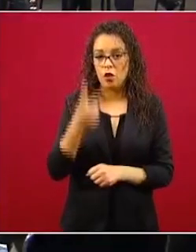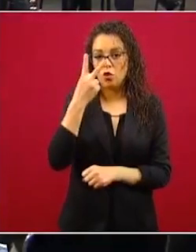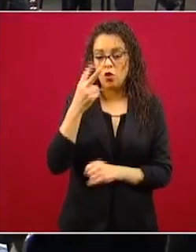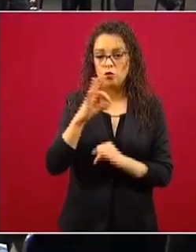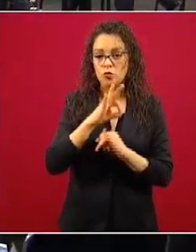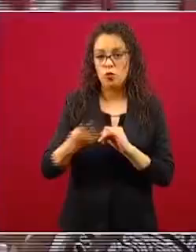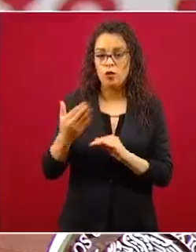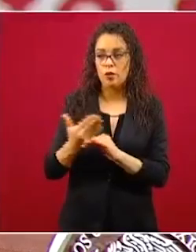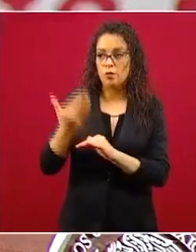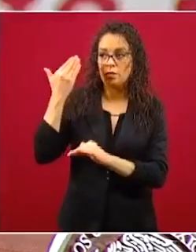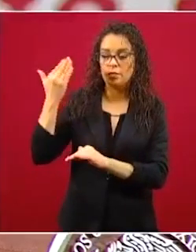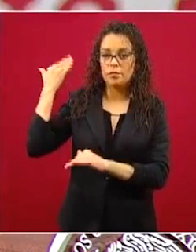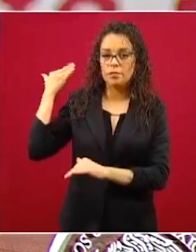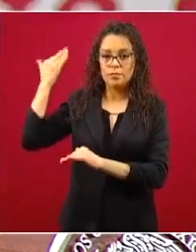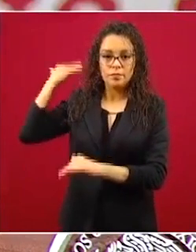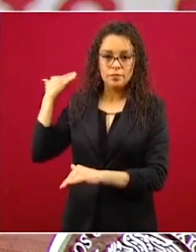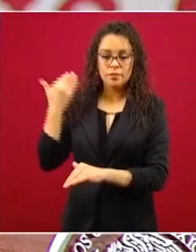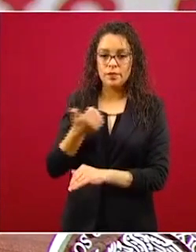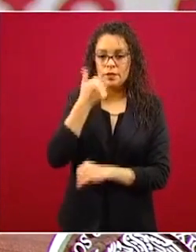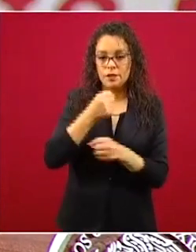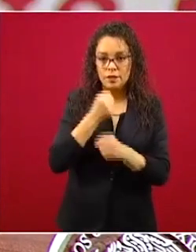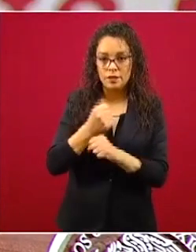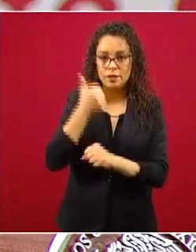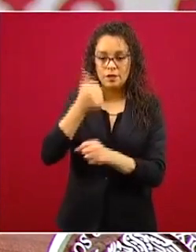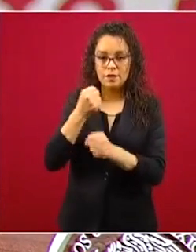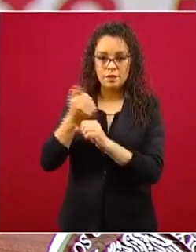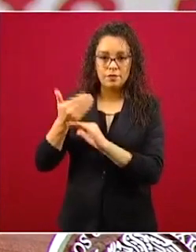Ocho mil millones de dólares.